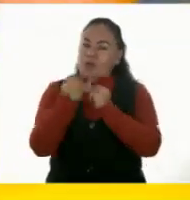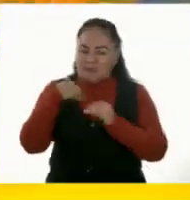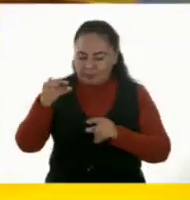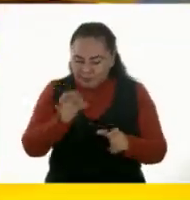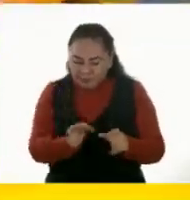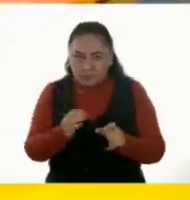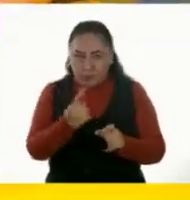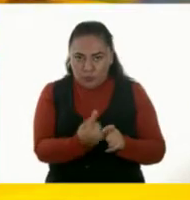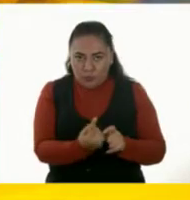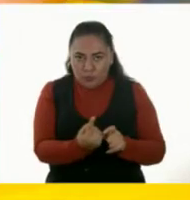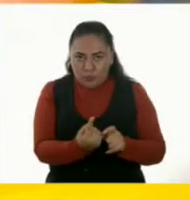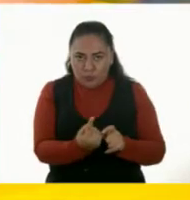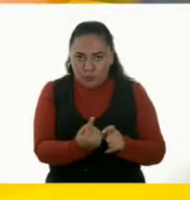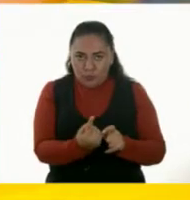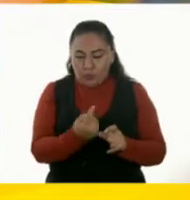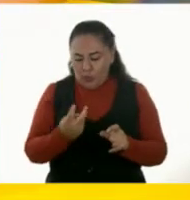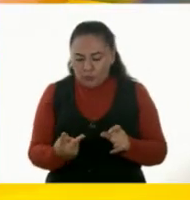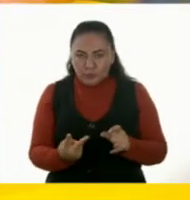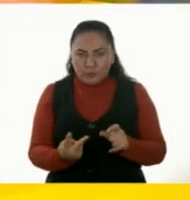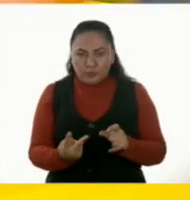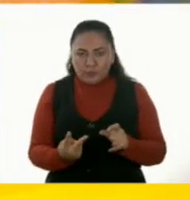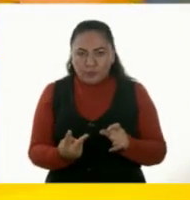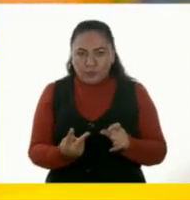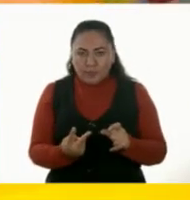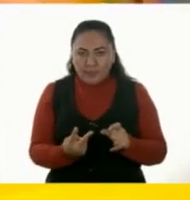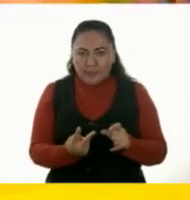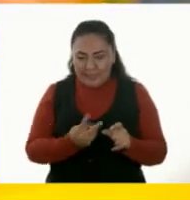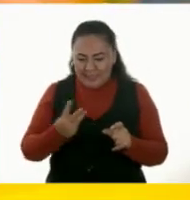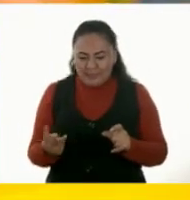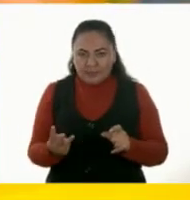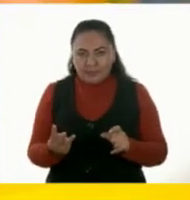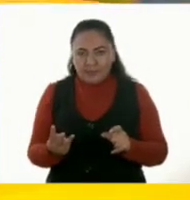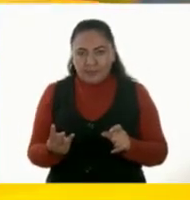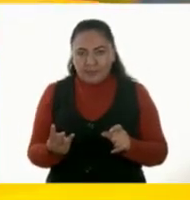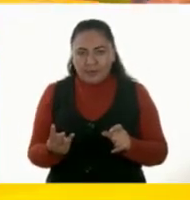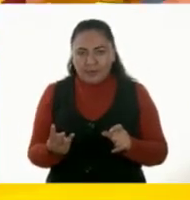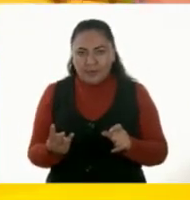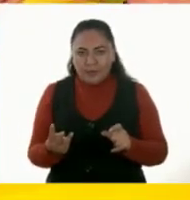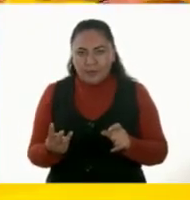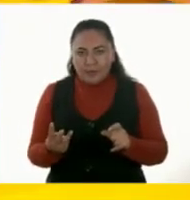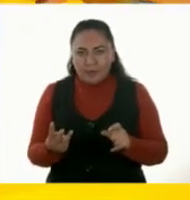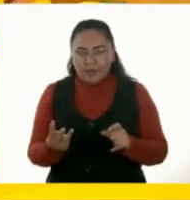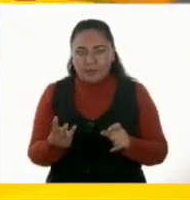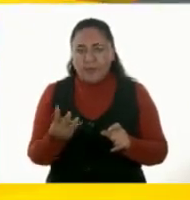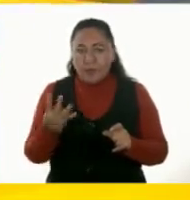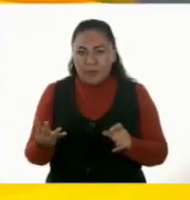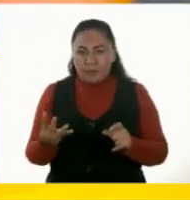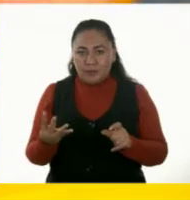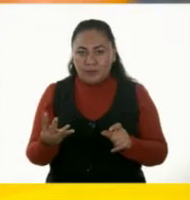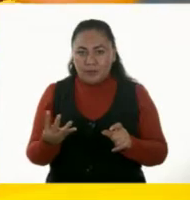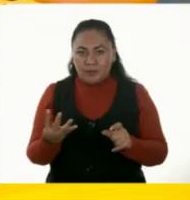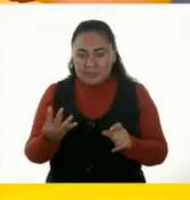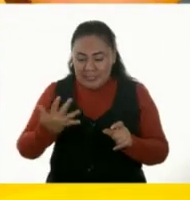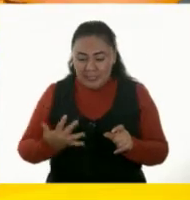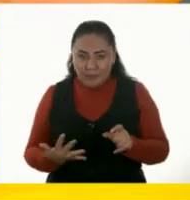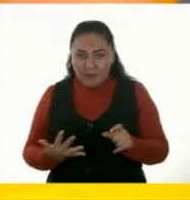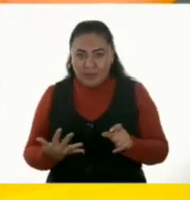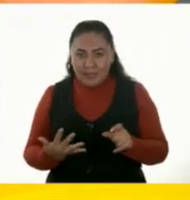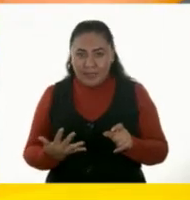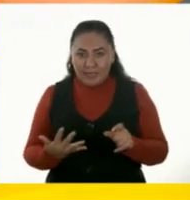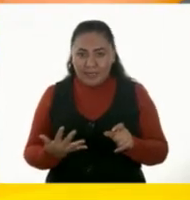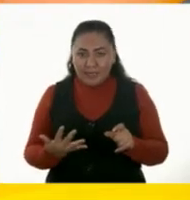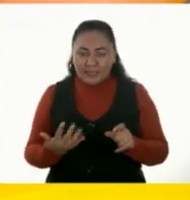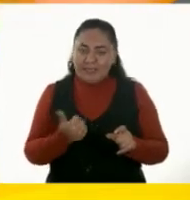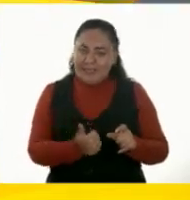Y es una, dos, tres, cuatro, cinco